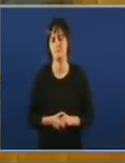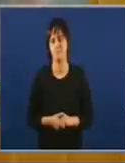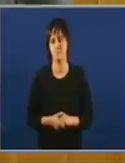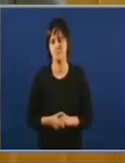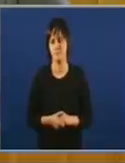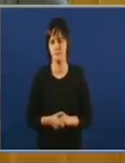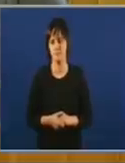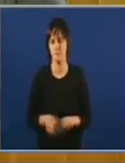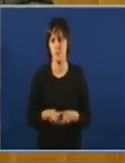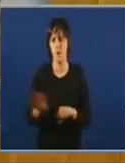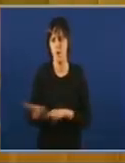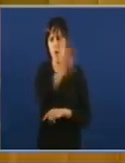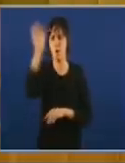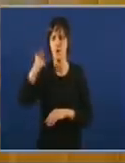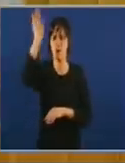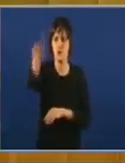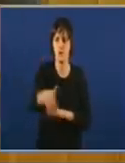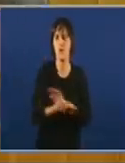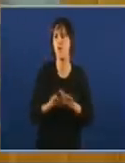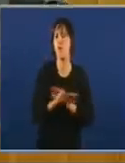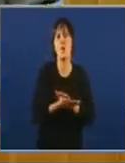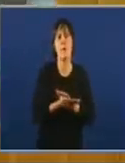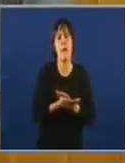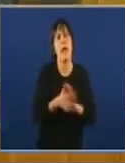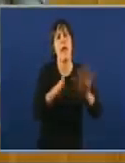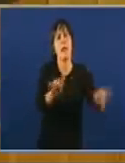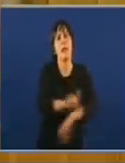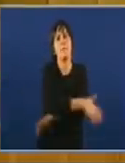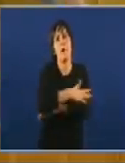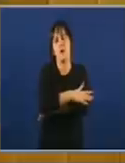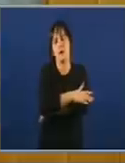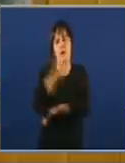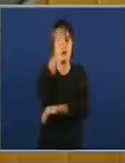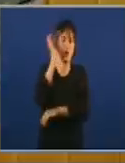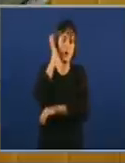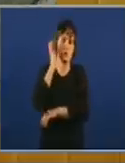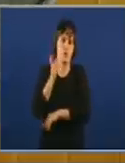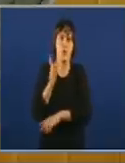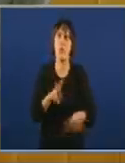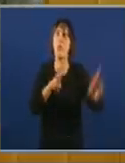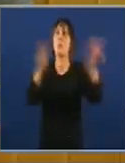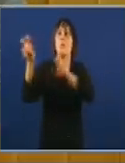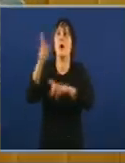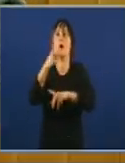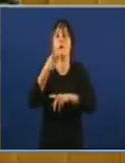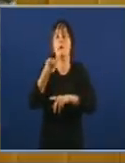Na esa Europa democrática, vos estes falan ministros e ministras por cousiñas como unha multa de tráfico falsificada.